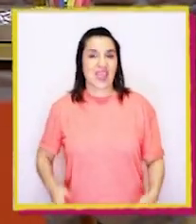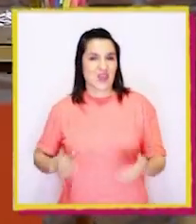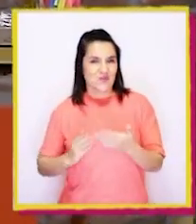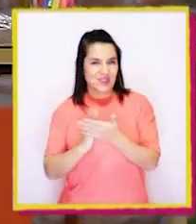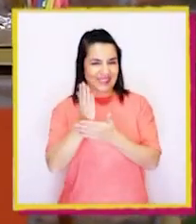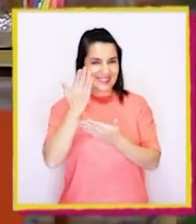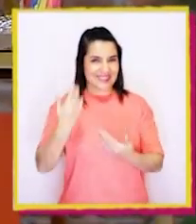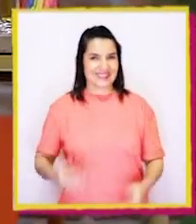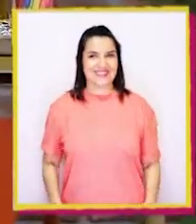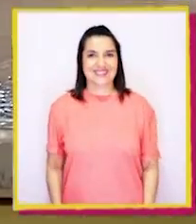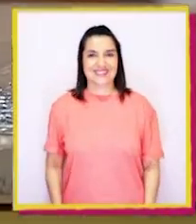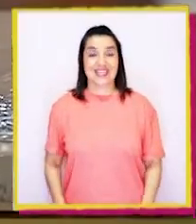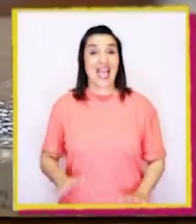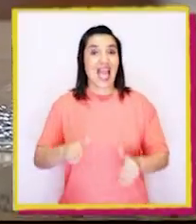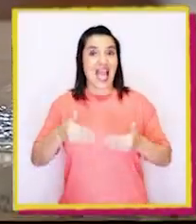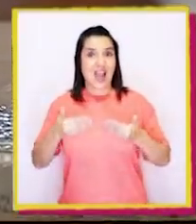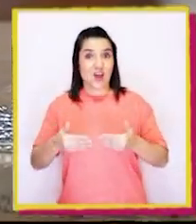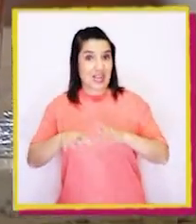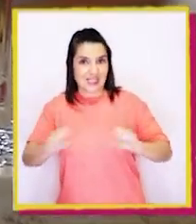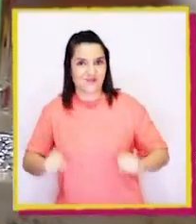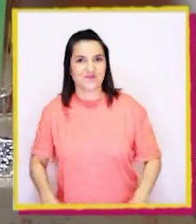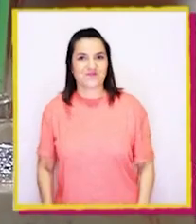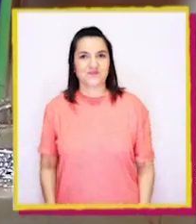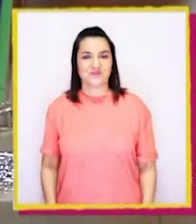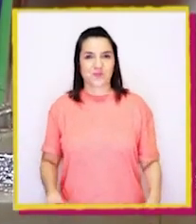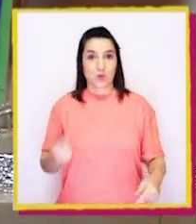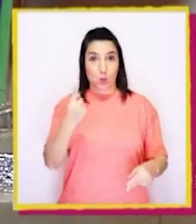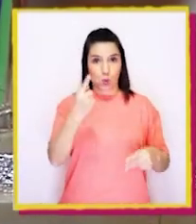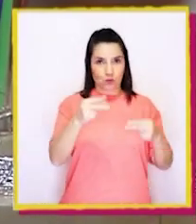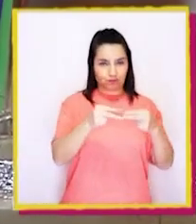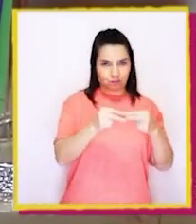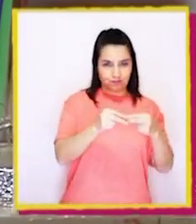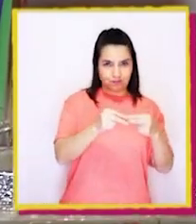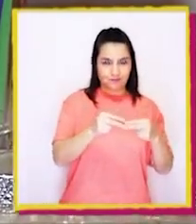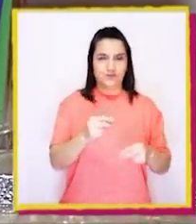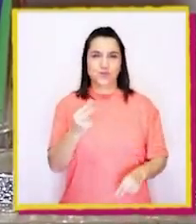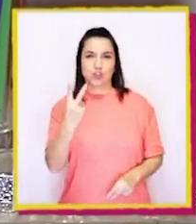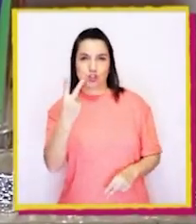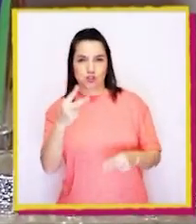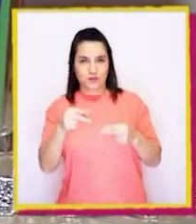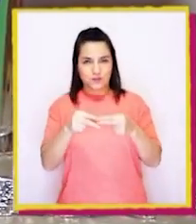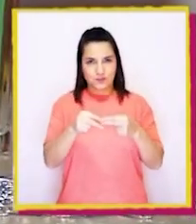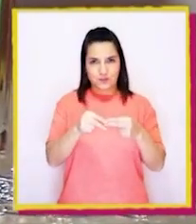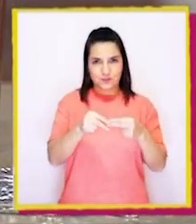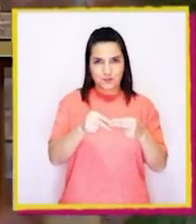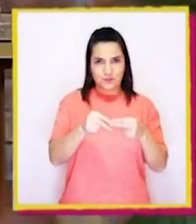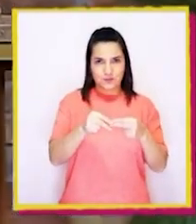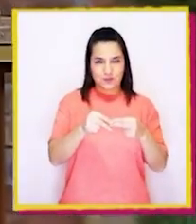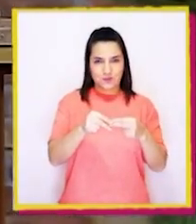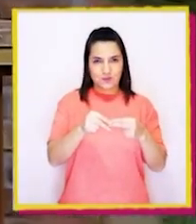Vamos a comenzar. Ahora, ya. Uno, dos,